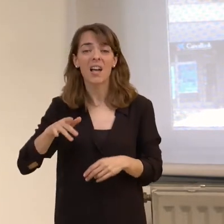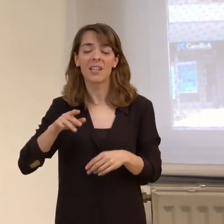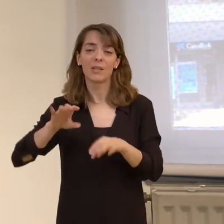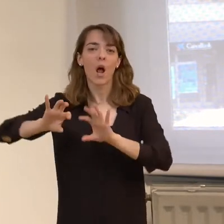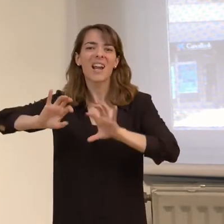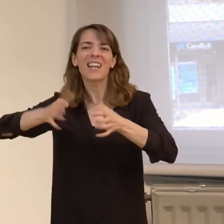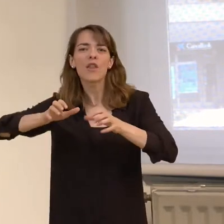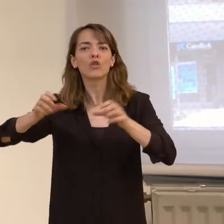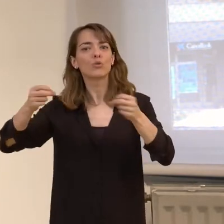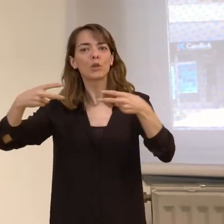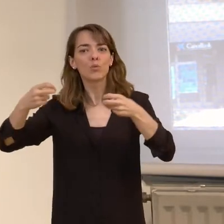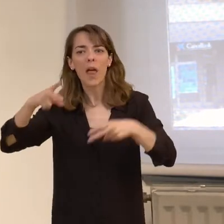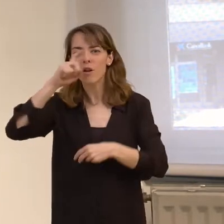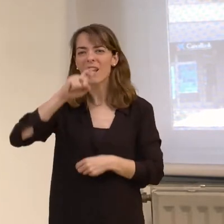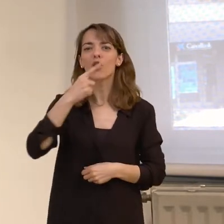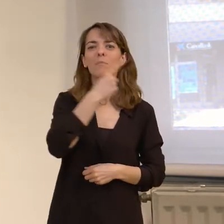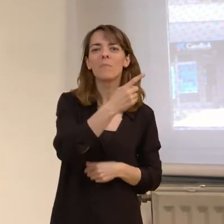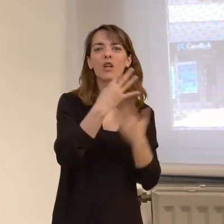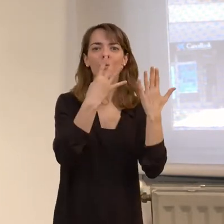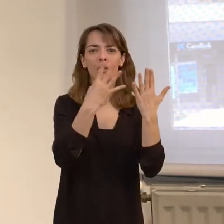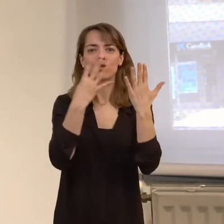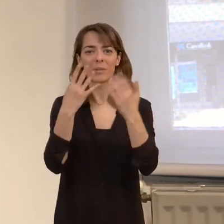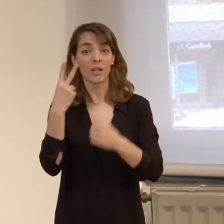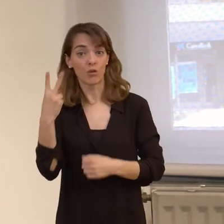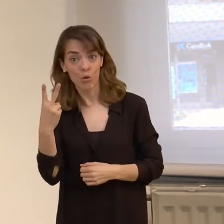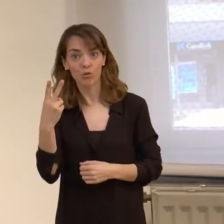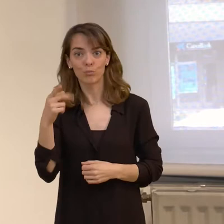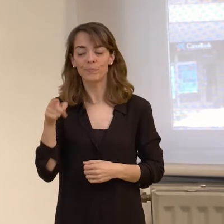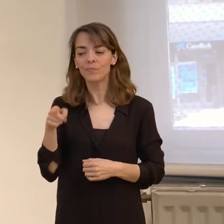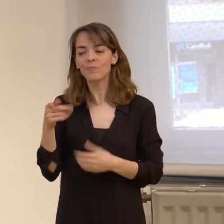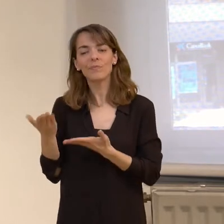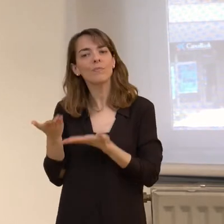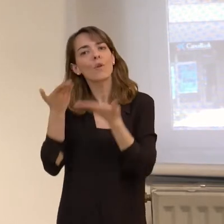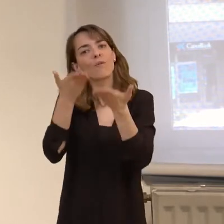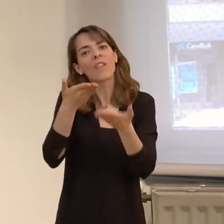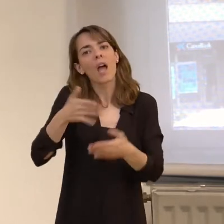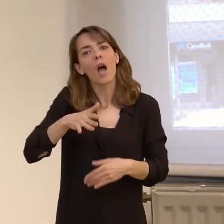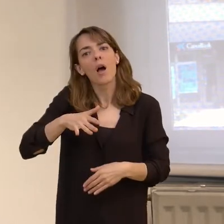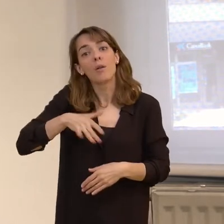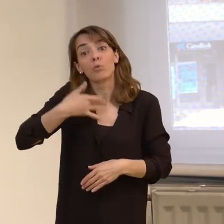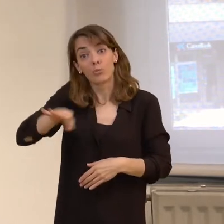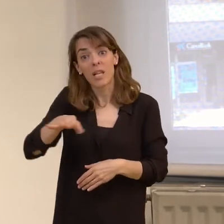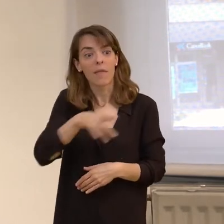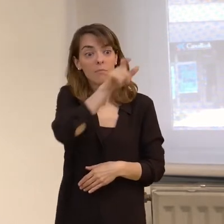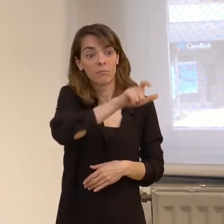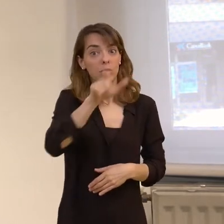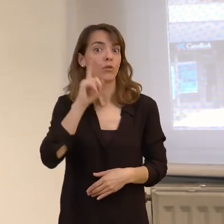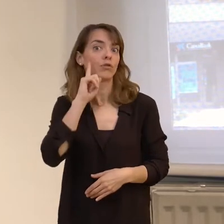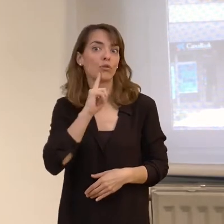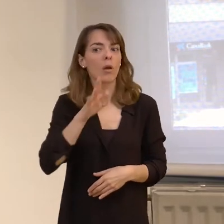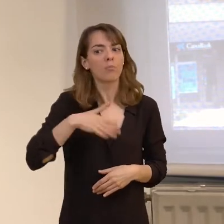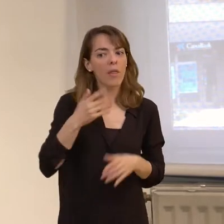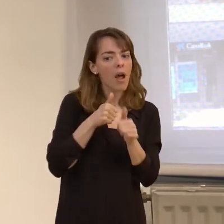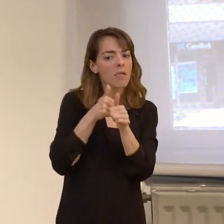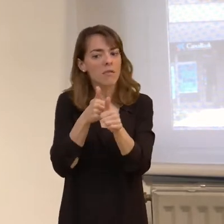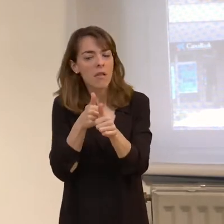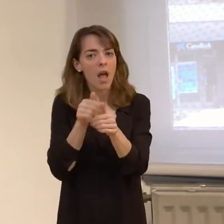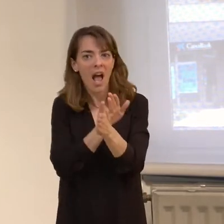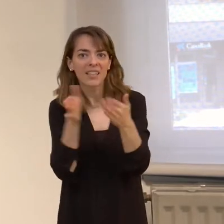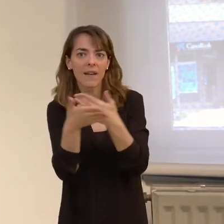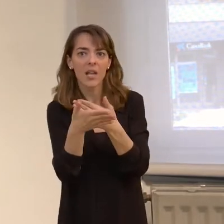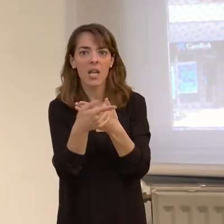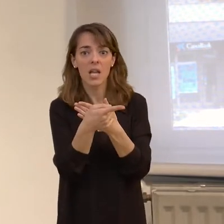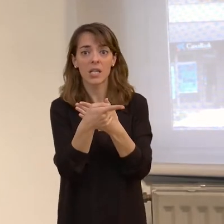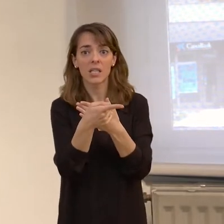radio subtitulada en el año 1992, que ofrecía la posibilidad de que las personas sordas pudieran seguir a